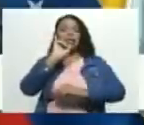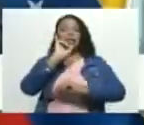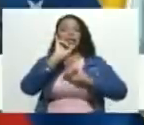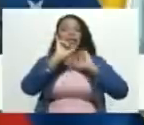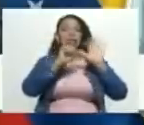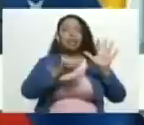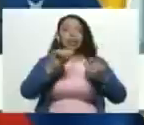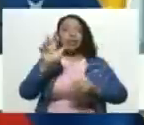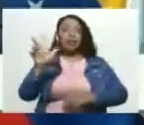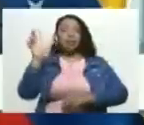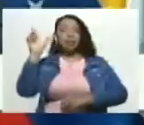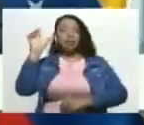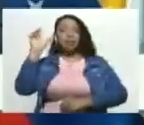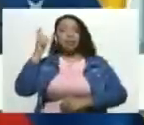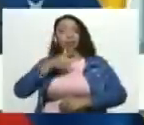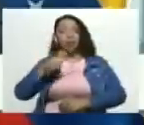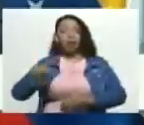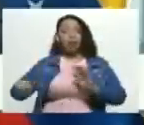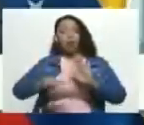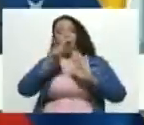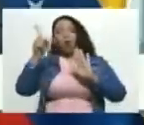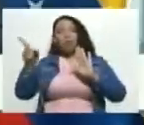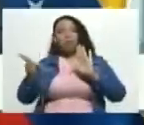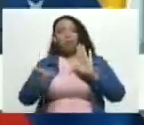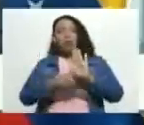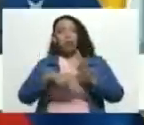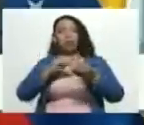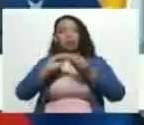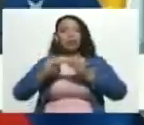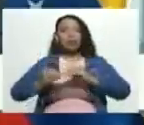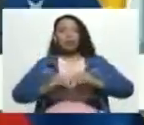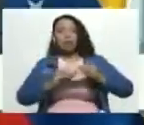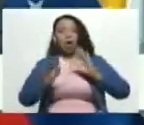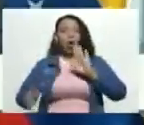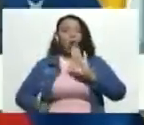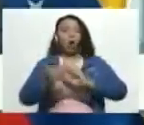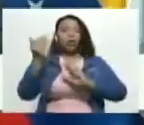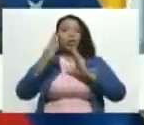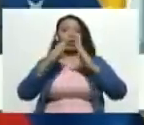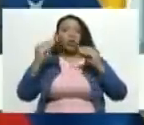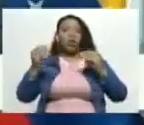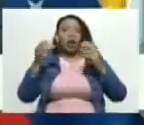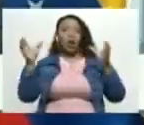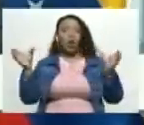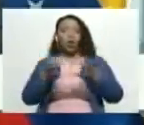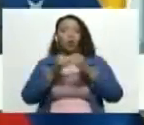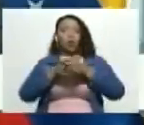condenadas en total se han realizado contra todas estas bandas